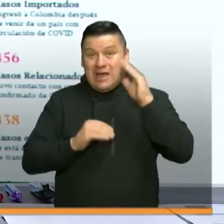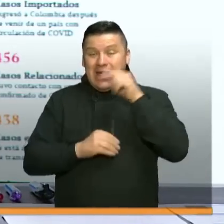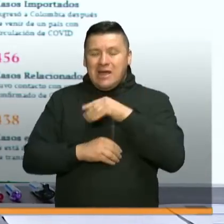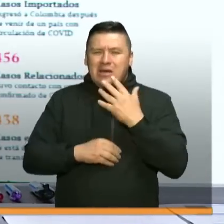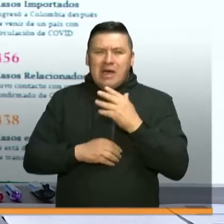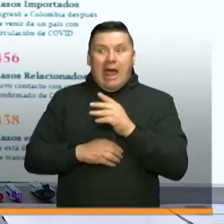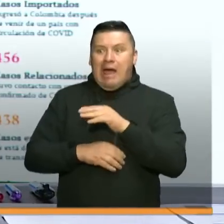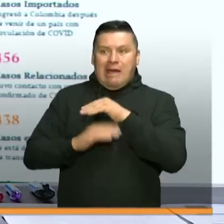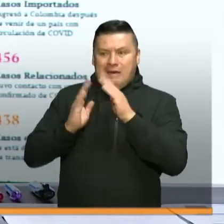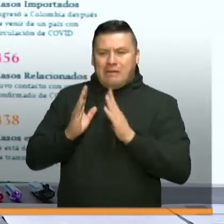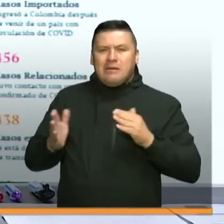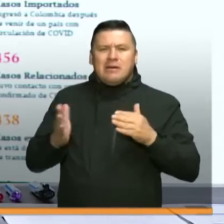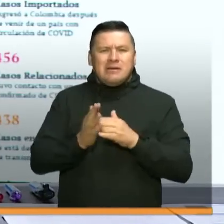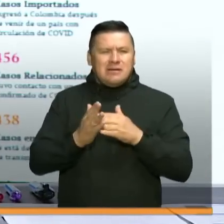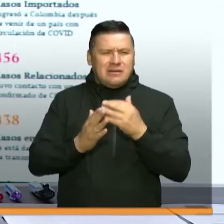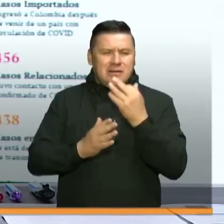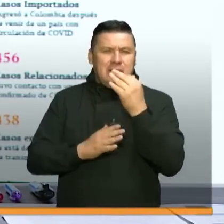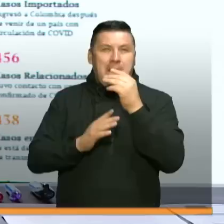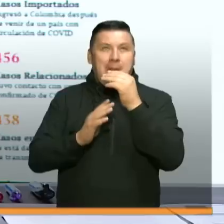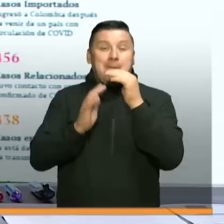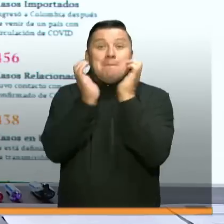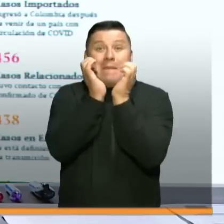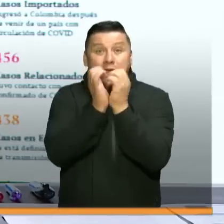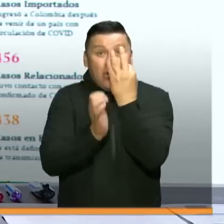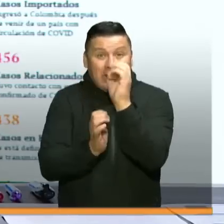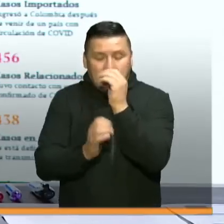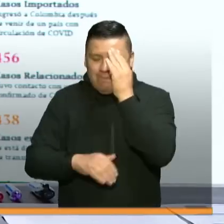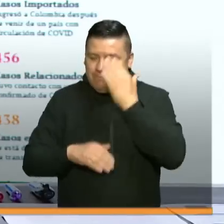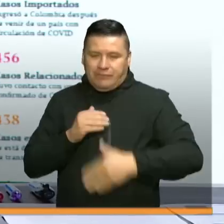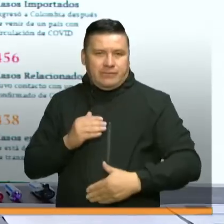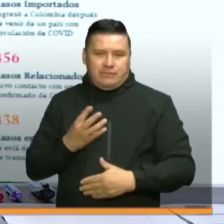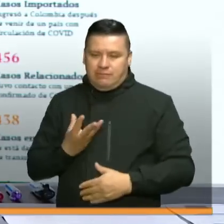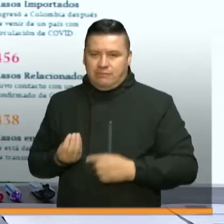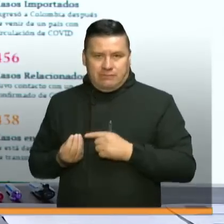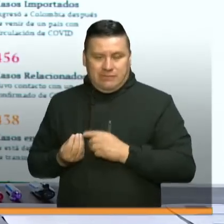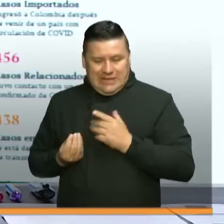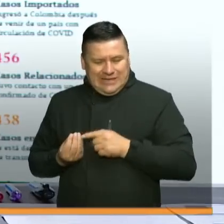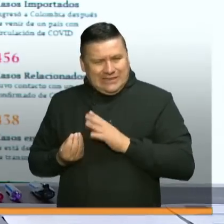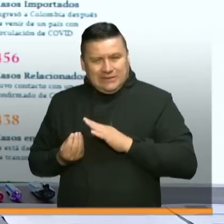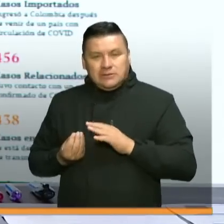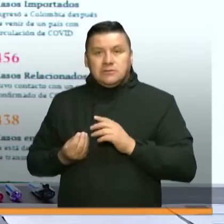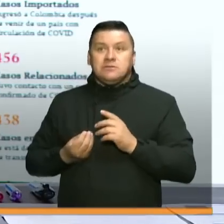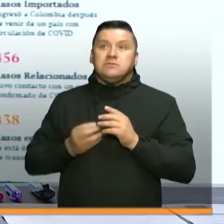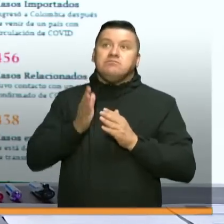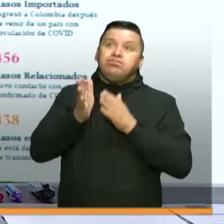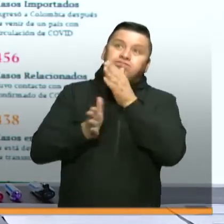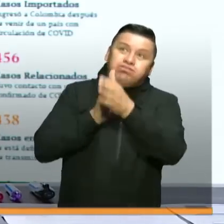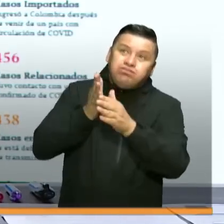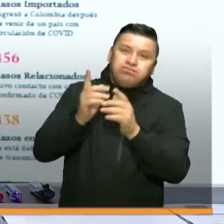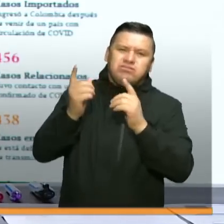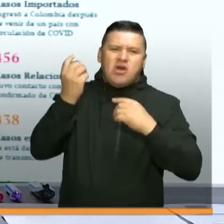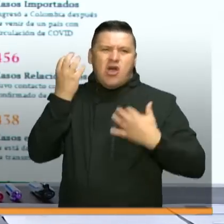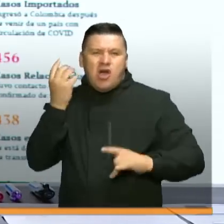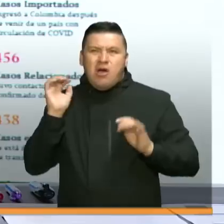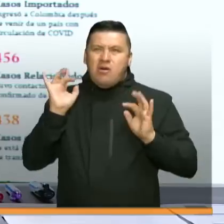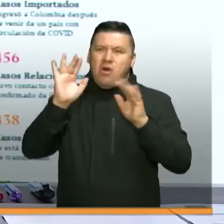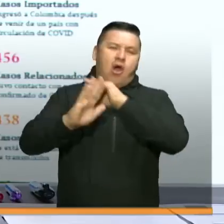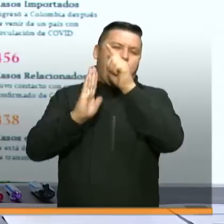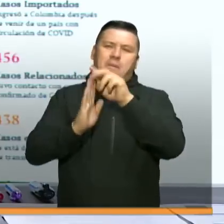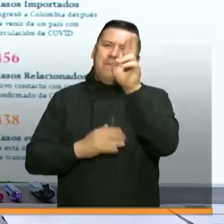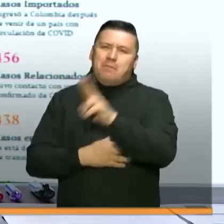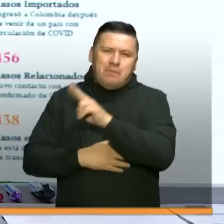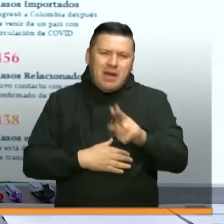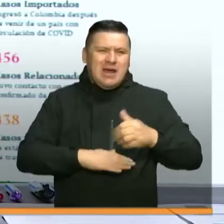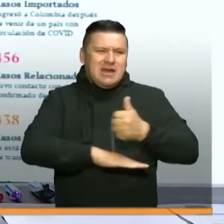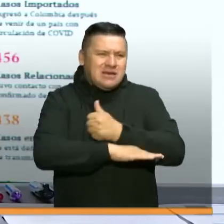cuarentena que va a ir hasta finales del mes de mayo. Limitamos los eventos, los restringimos por completo y fuera